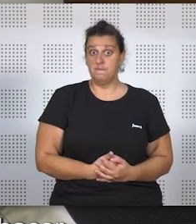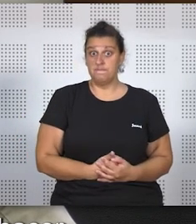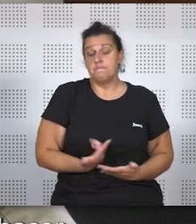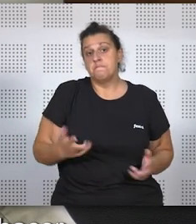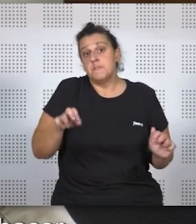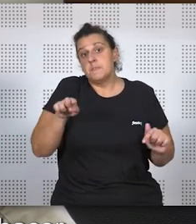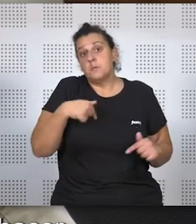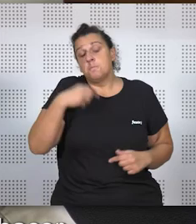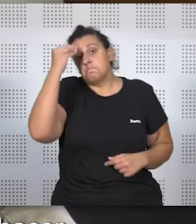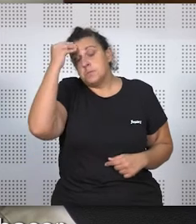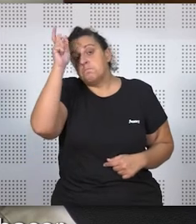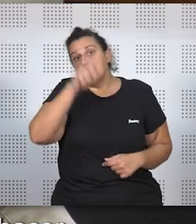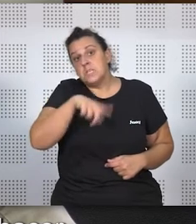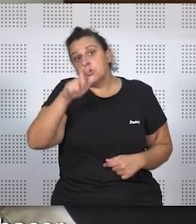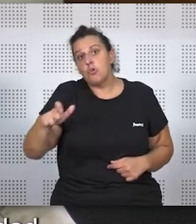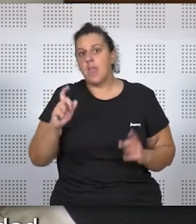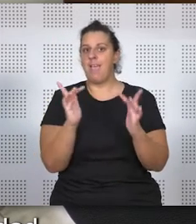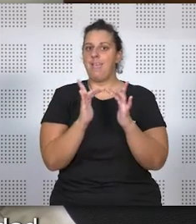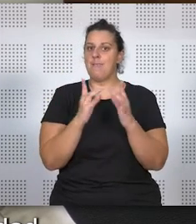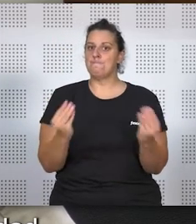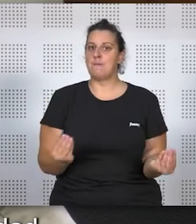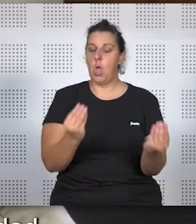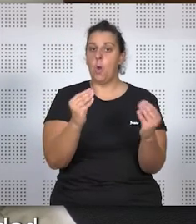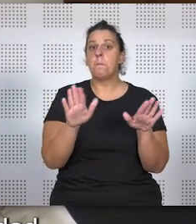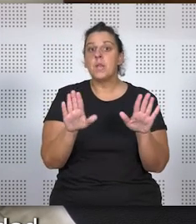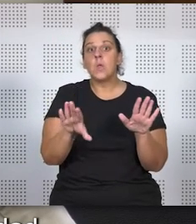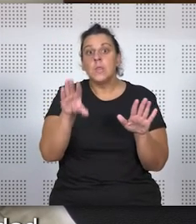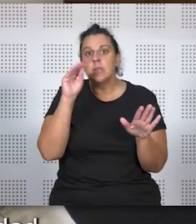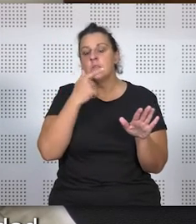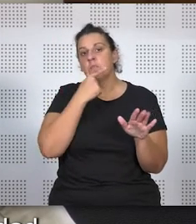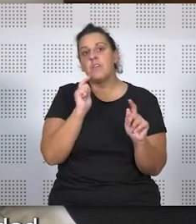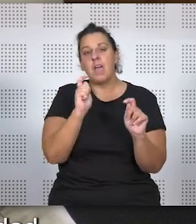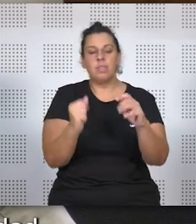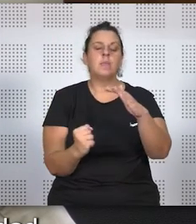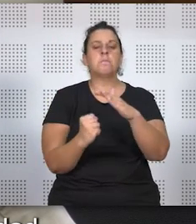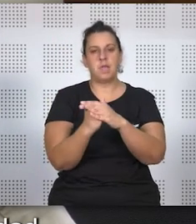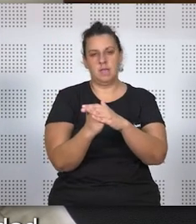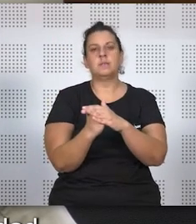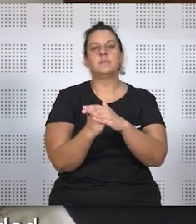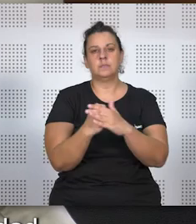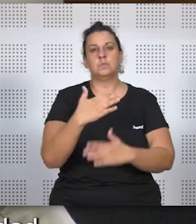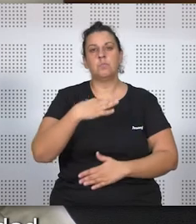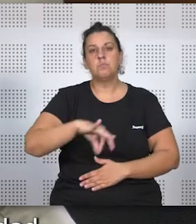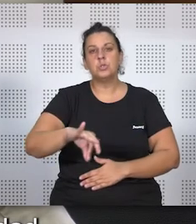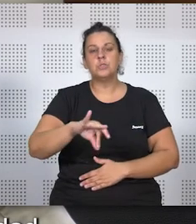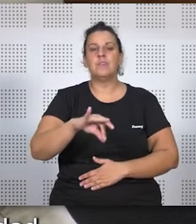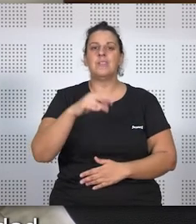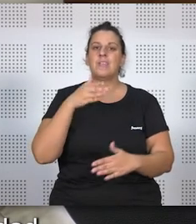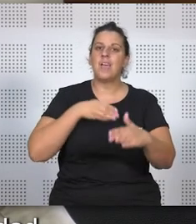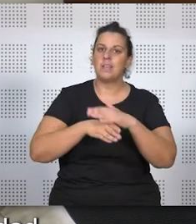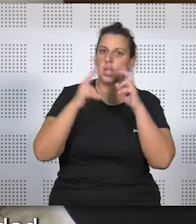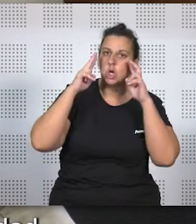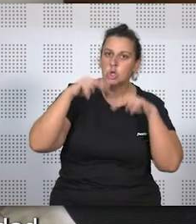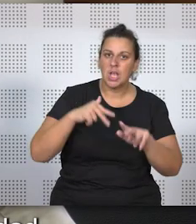yo creo que es mejor el trato personal, pero entiendo que hay que facilitar al máximo la posibilidad de acceso al notario y